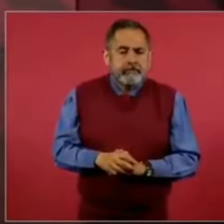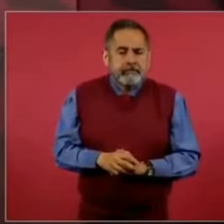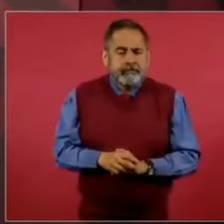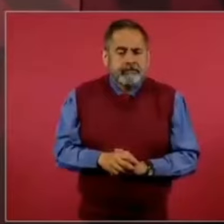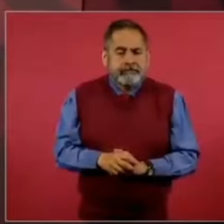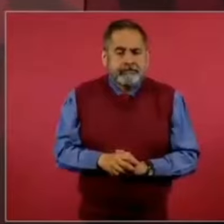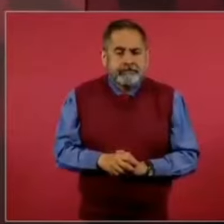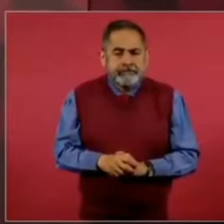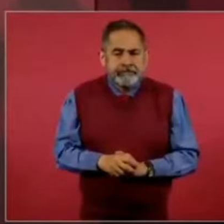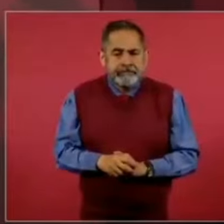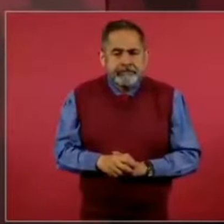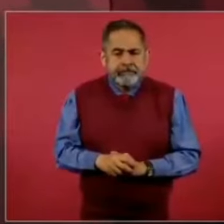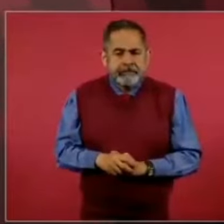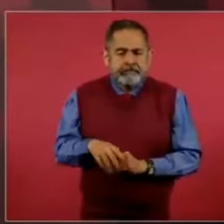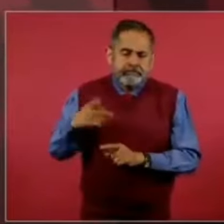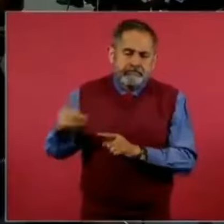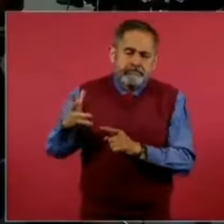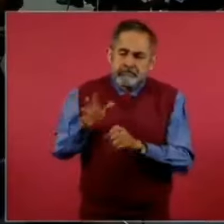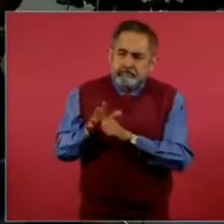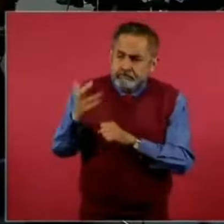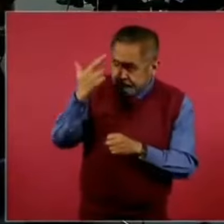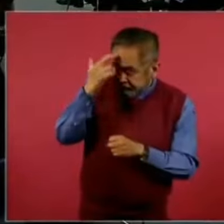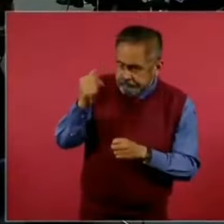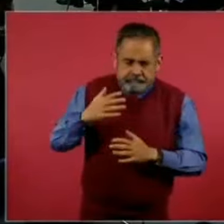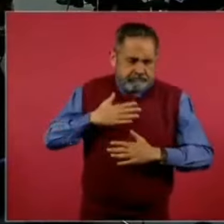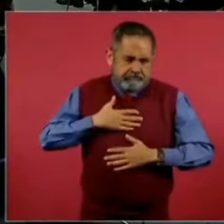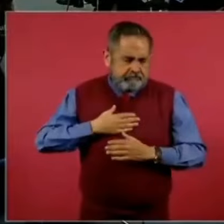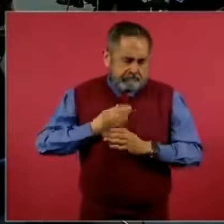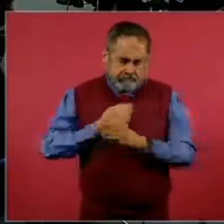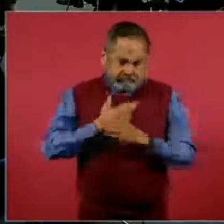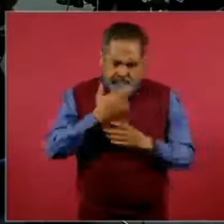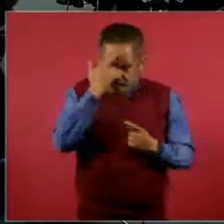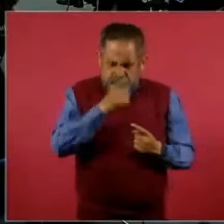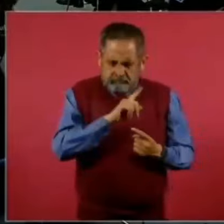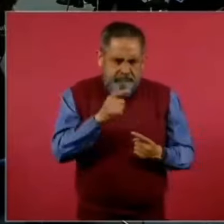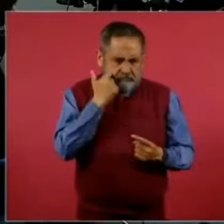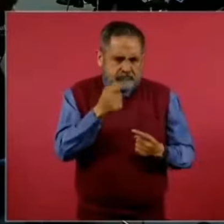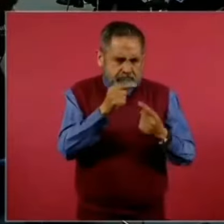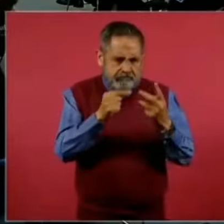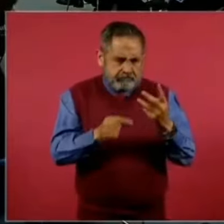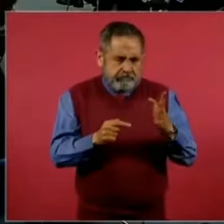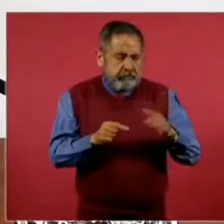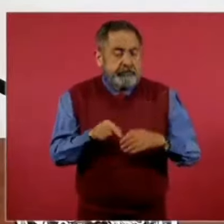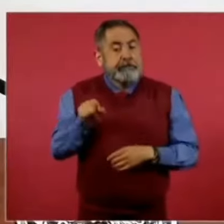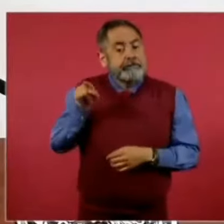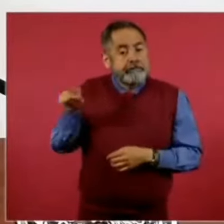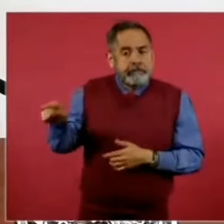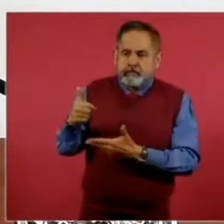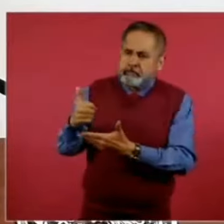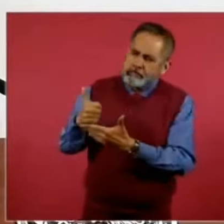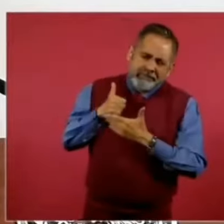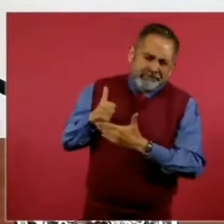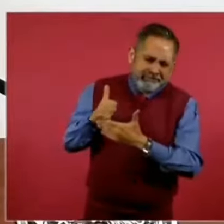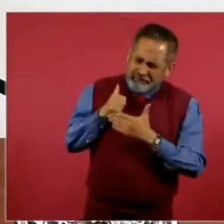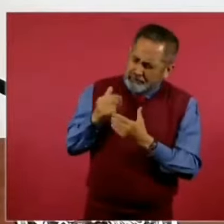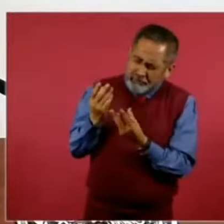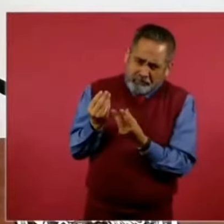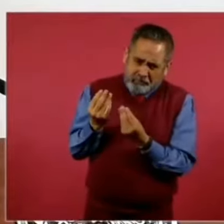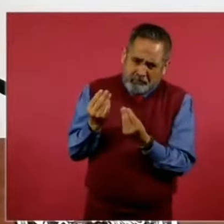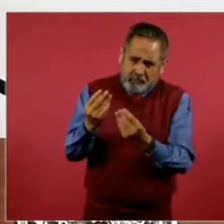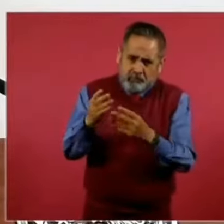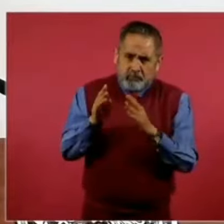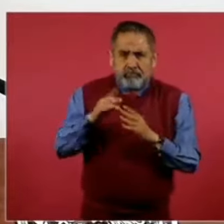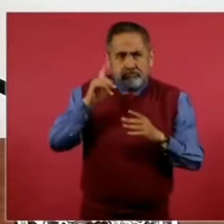sus razones, pero me ha ayudado mucho en la